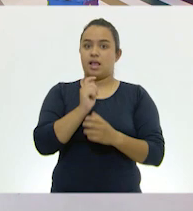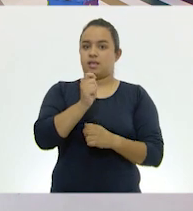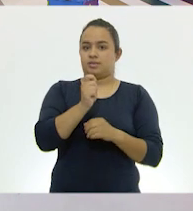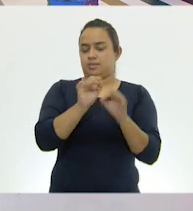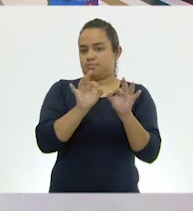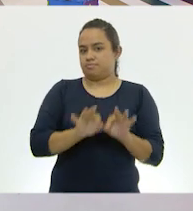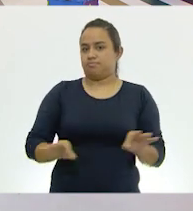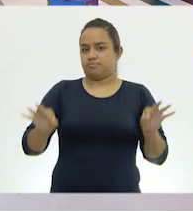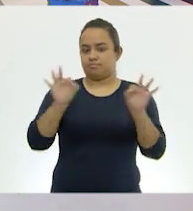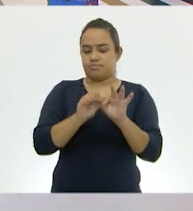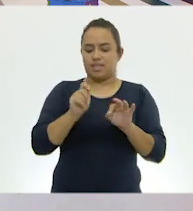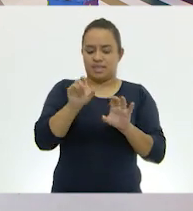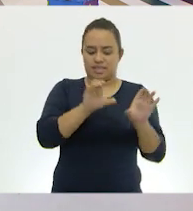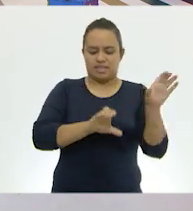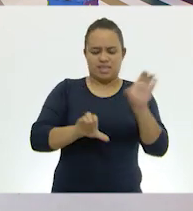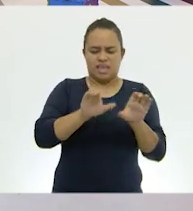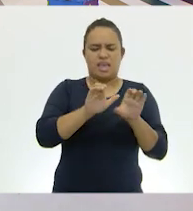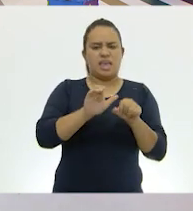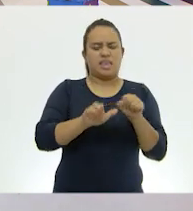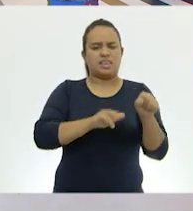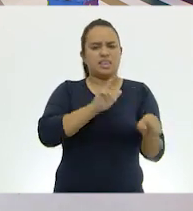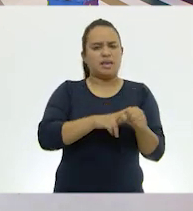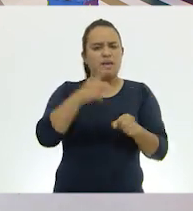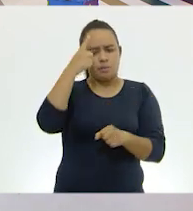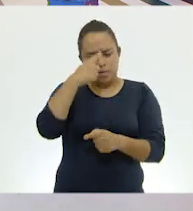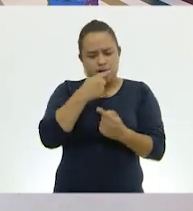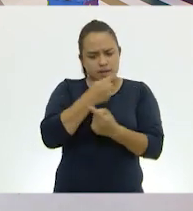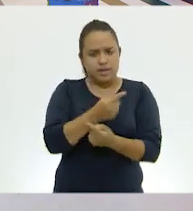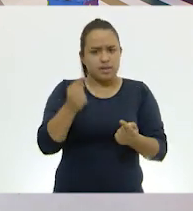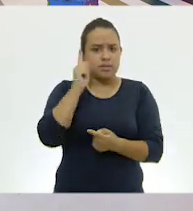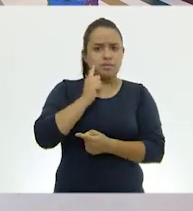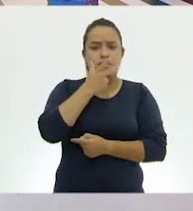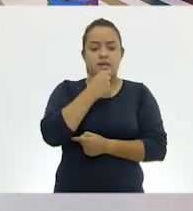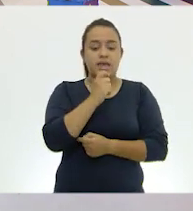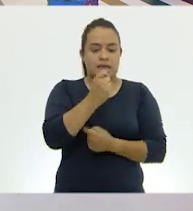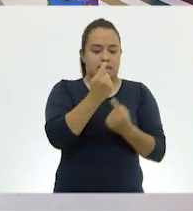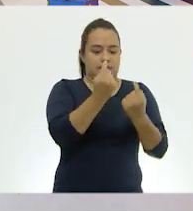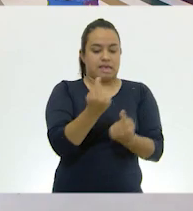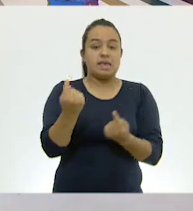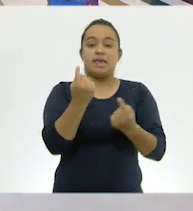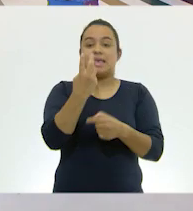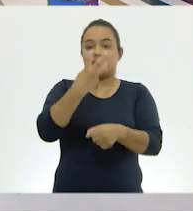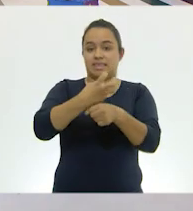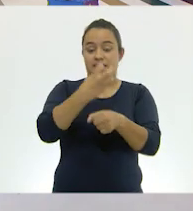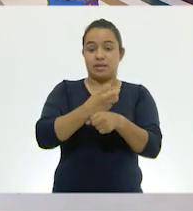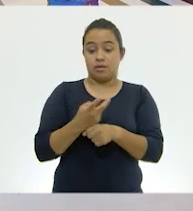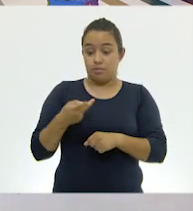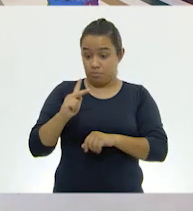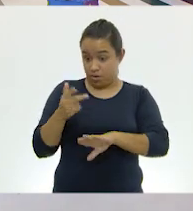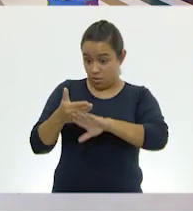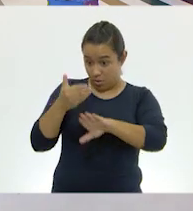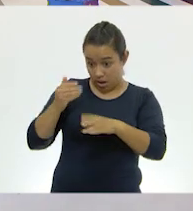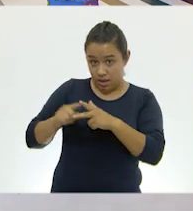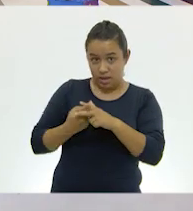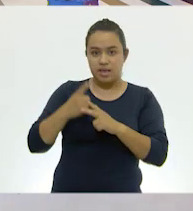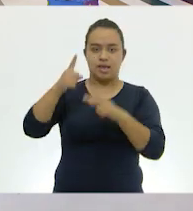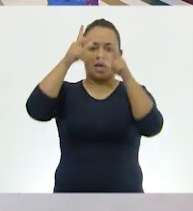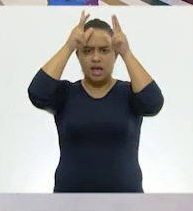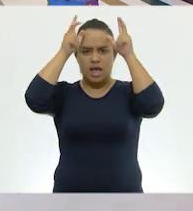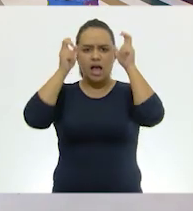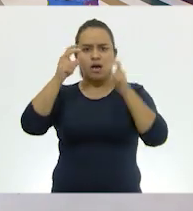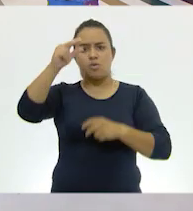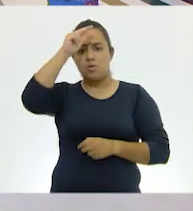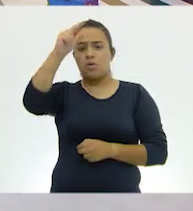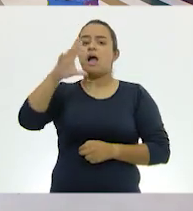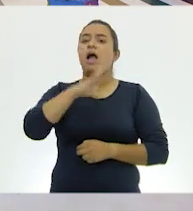importante de ciencias naturales para niñas y niños de tercer grado. Pero antes de comenzar, vamos con Ajo Listo, que tiene